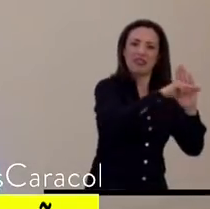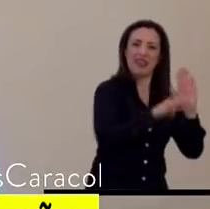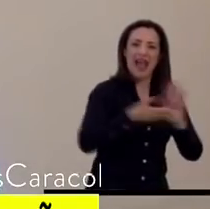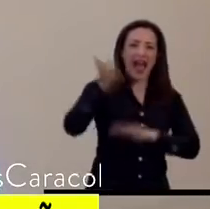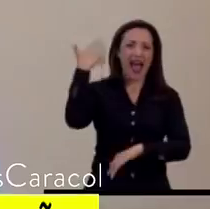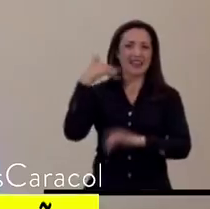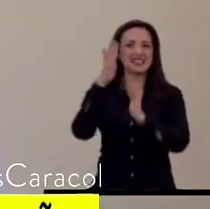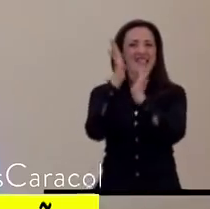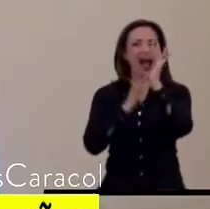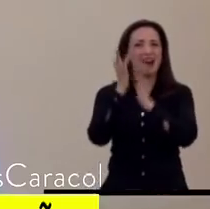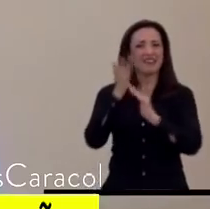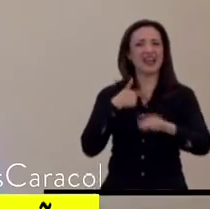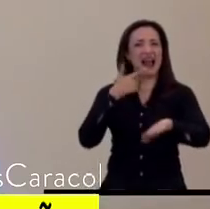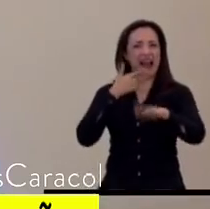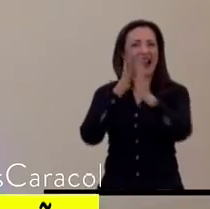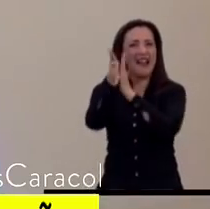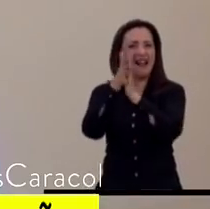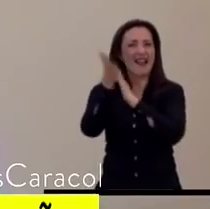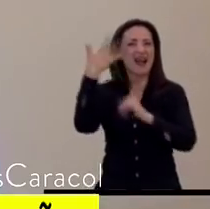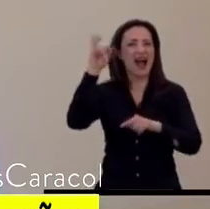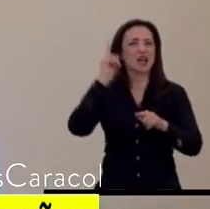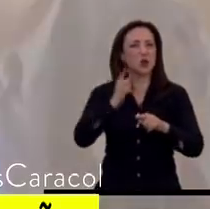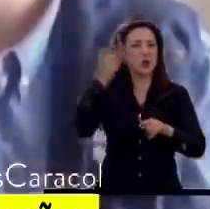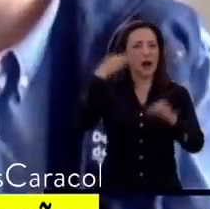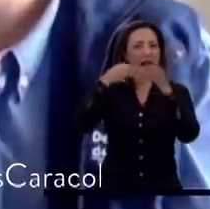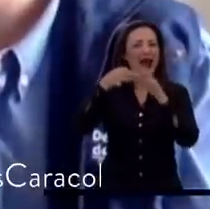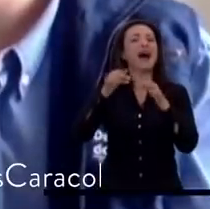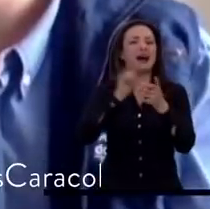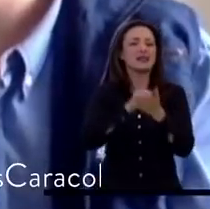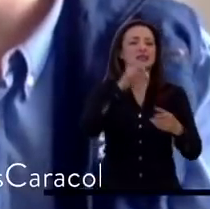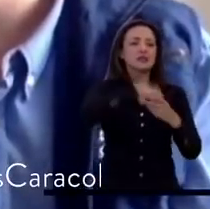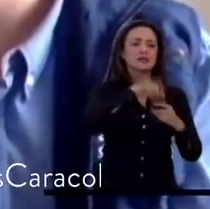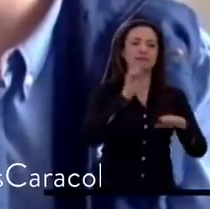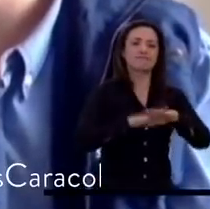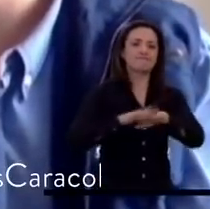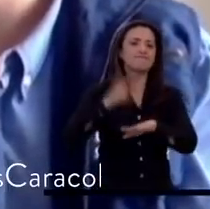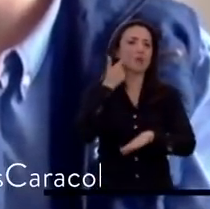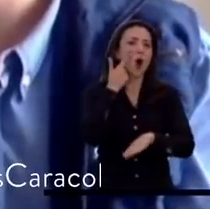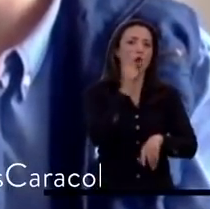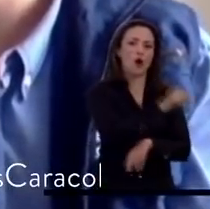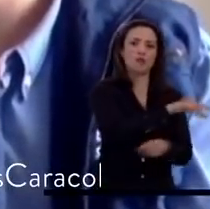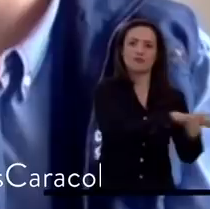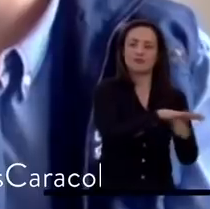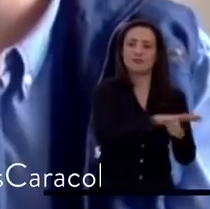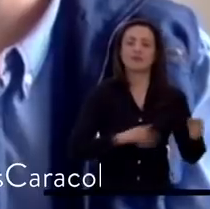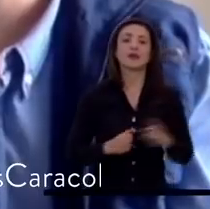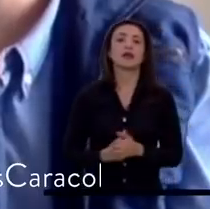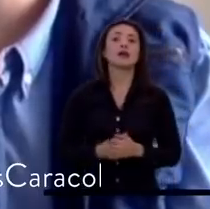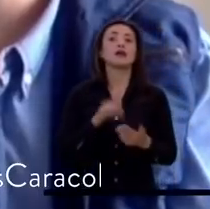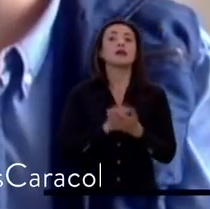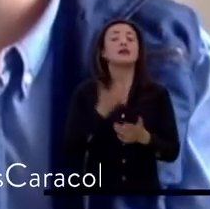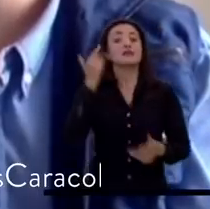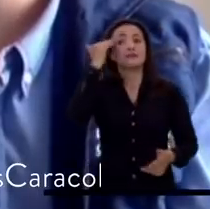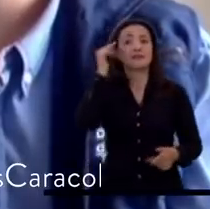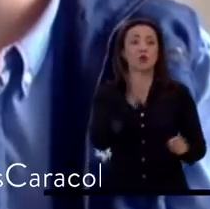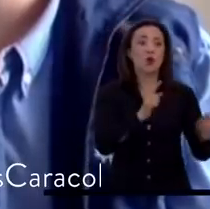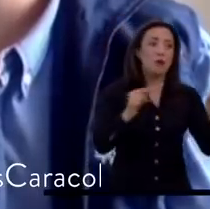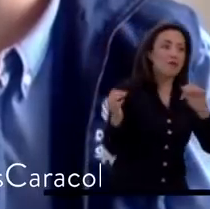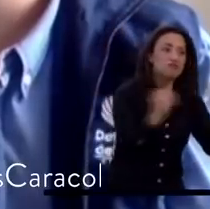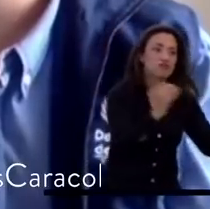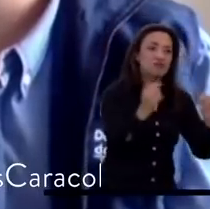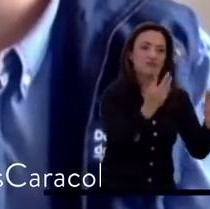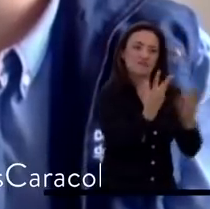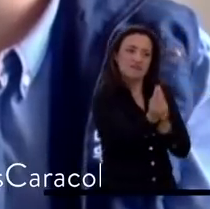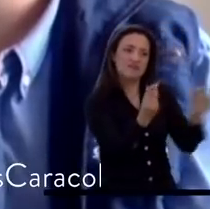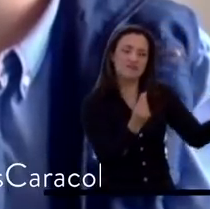mes de abril, en una alerta temprana para todo el país. Bueno, justamente nosotros denunciábamos que por cuenta de enfrentamientos entre grupos armados se han